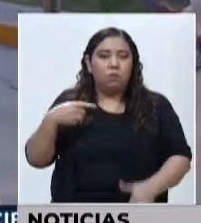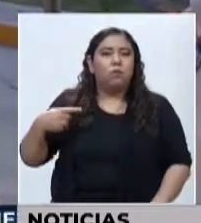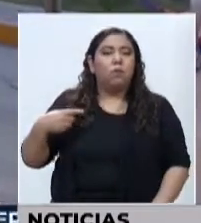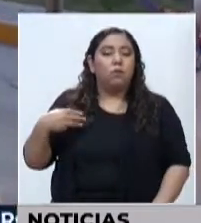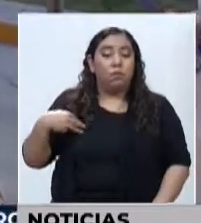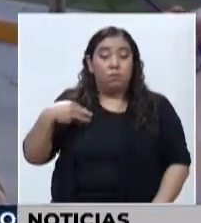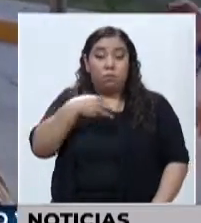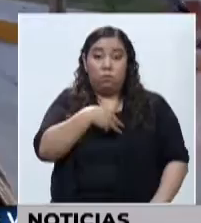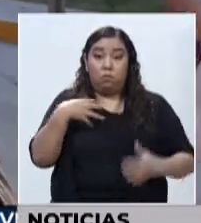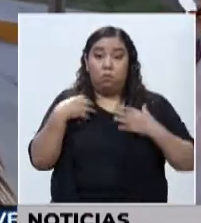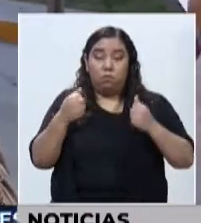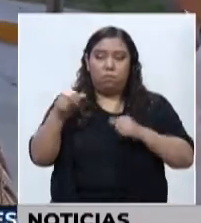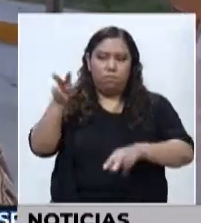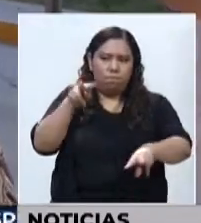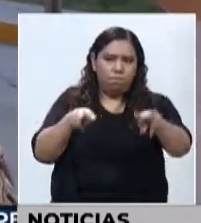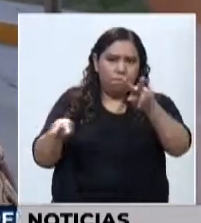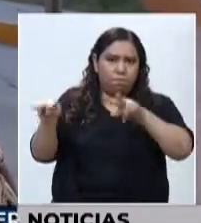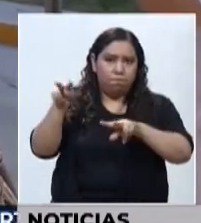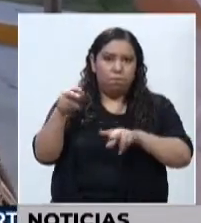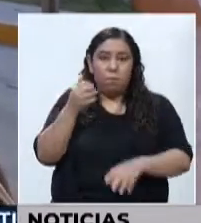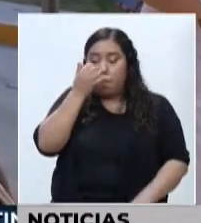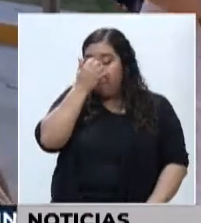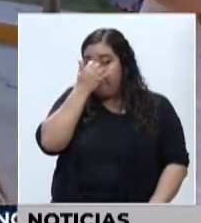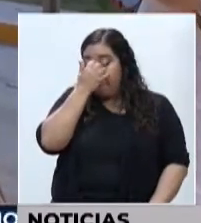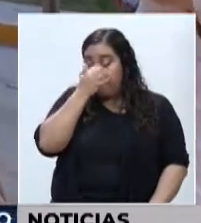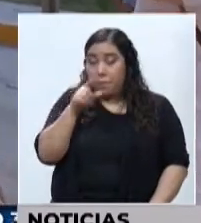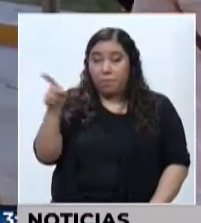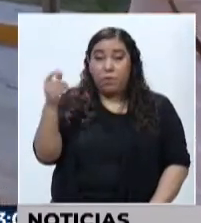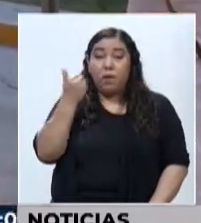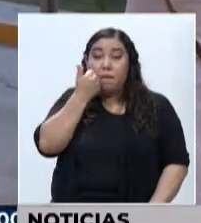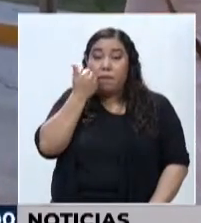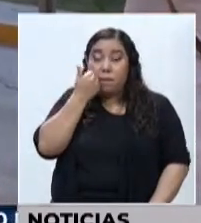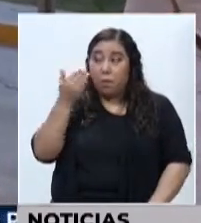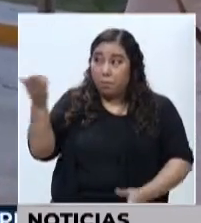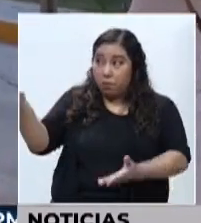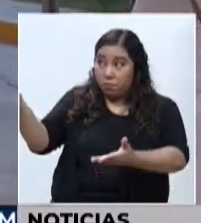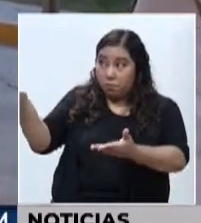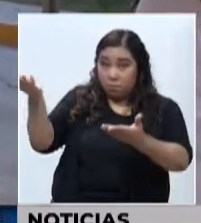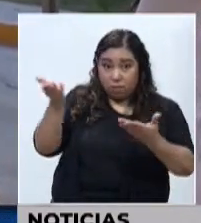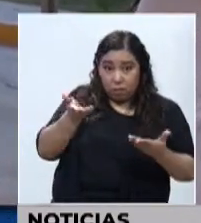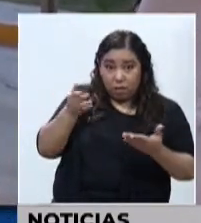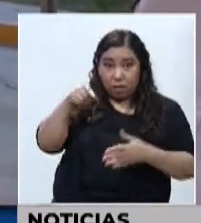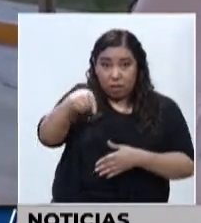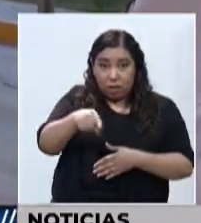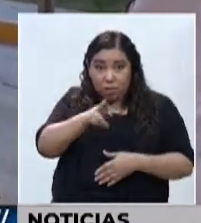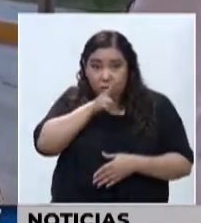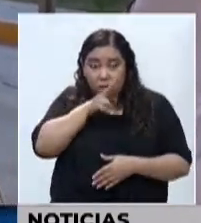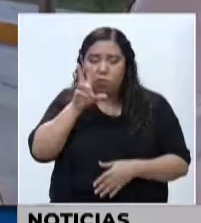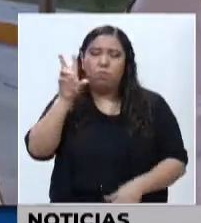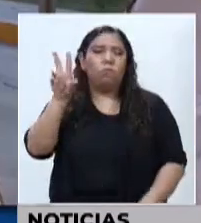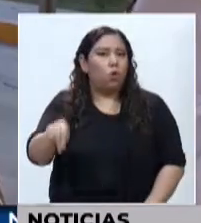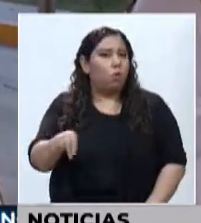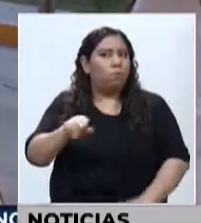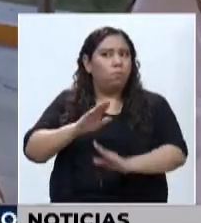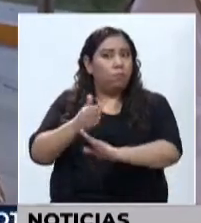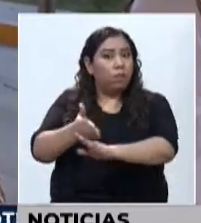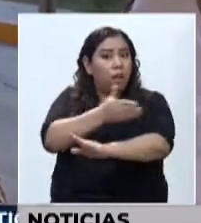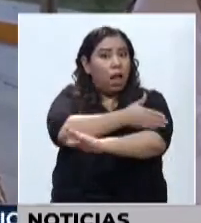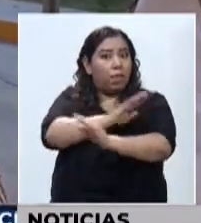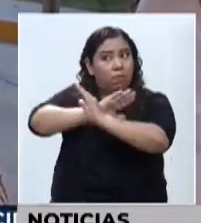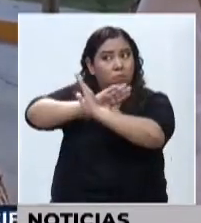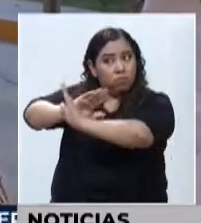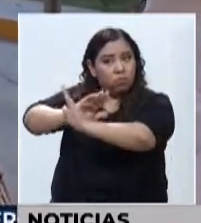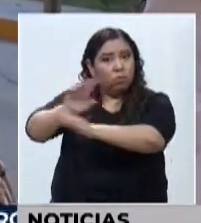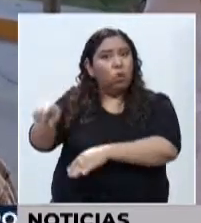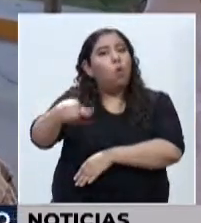constante vigilancia para evitar que esto se pueda dar en nuestro país y así como hemos evitado